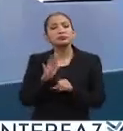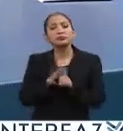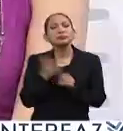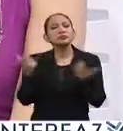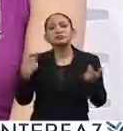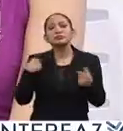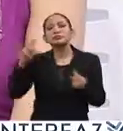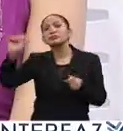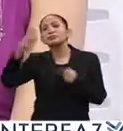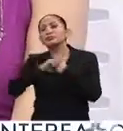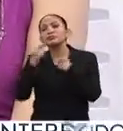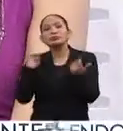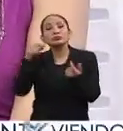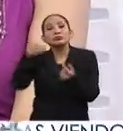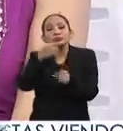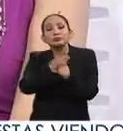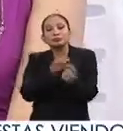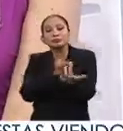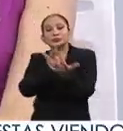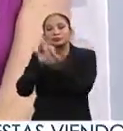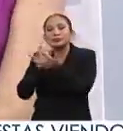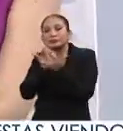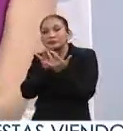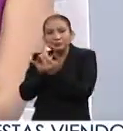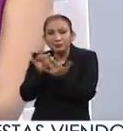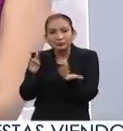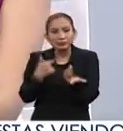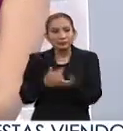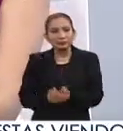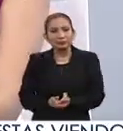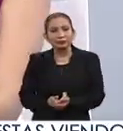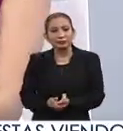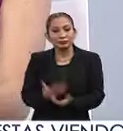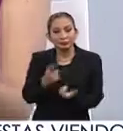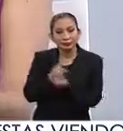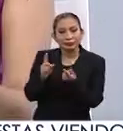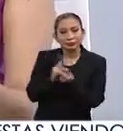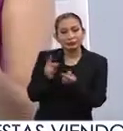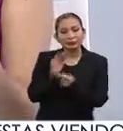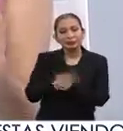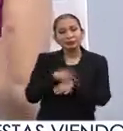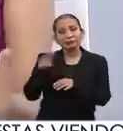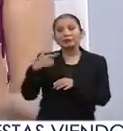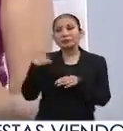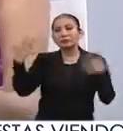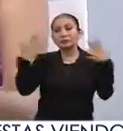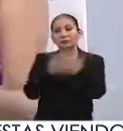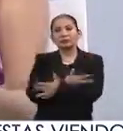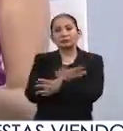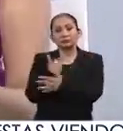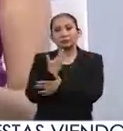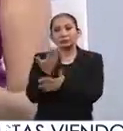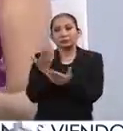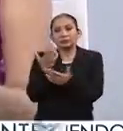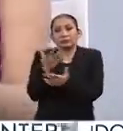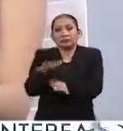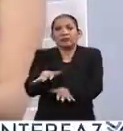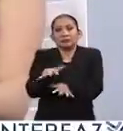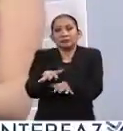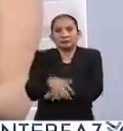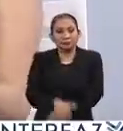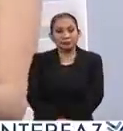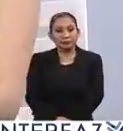fueron estas nacionalidades que tuviste oportunidad, con las que tuviste oportunidad de convivir? ¿Y qué fue lo que más te sorprendió, que te causó un shock?